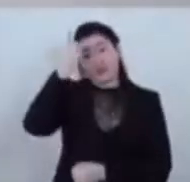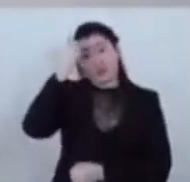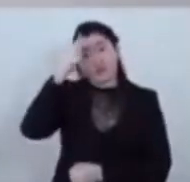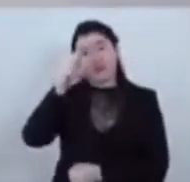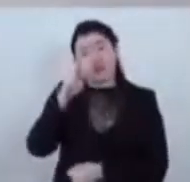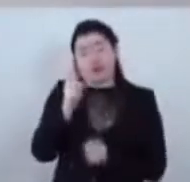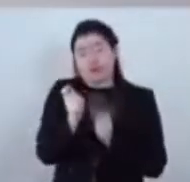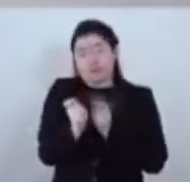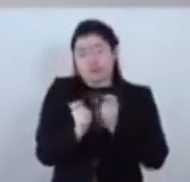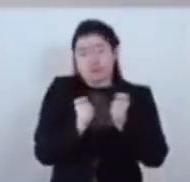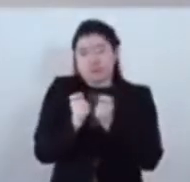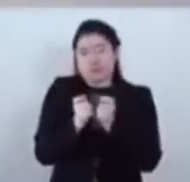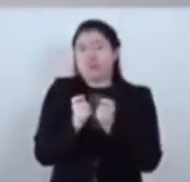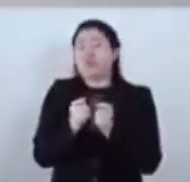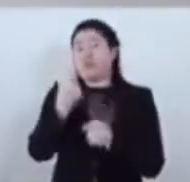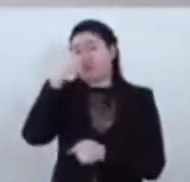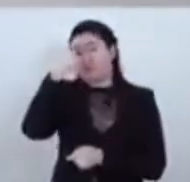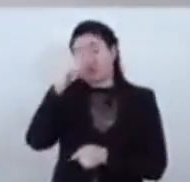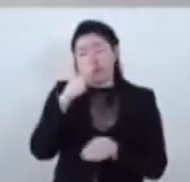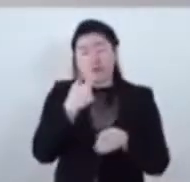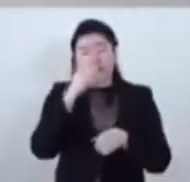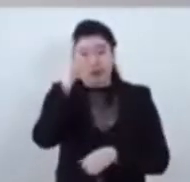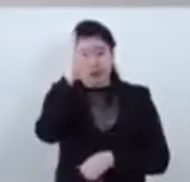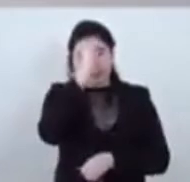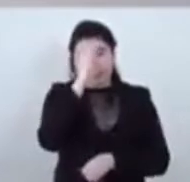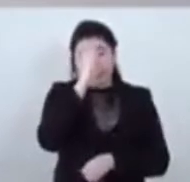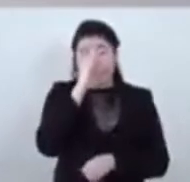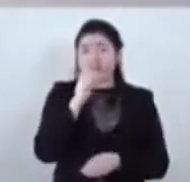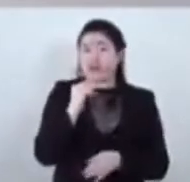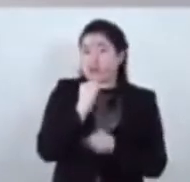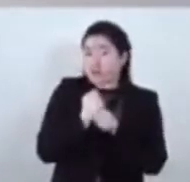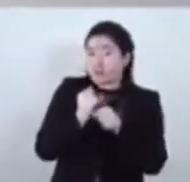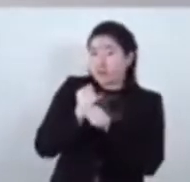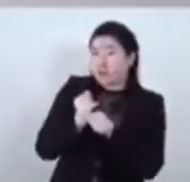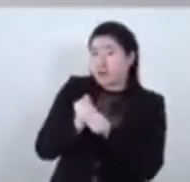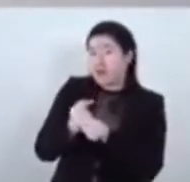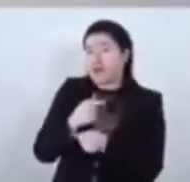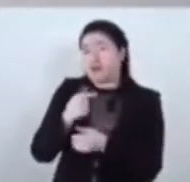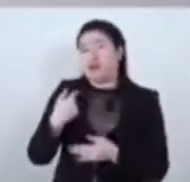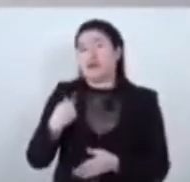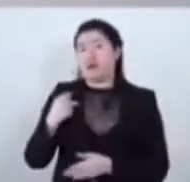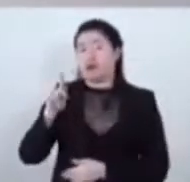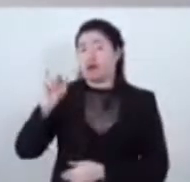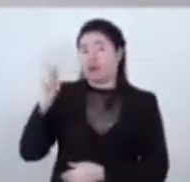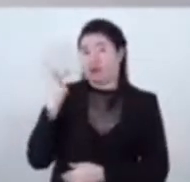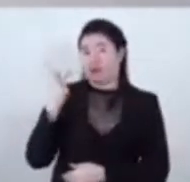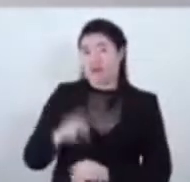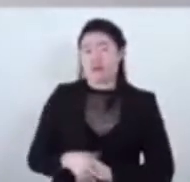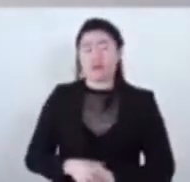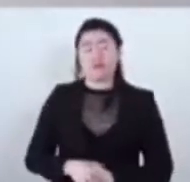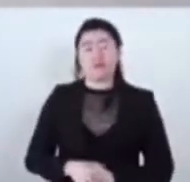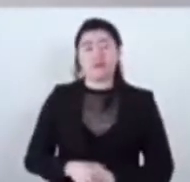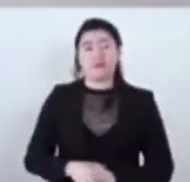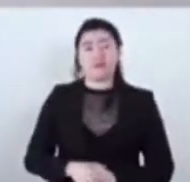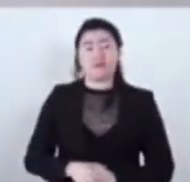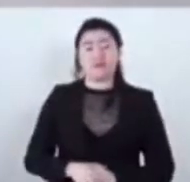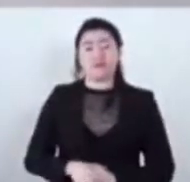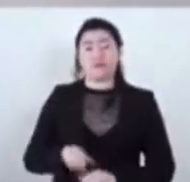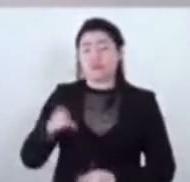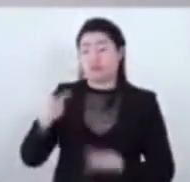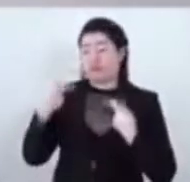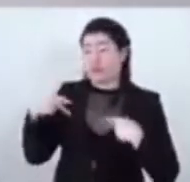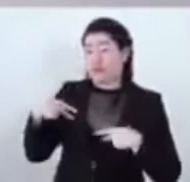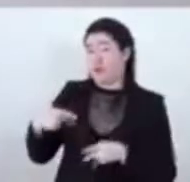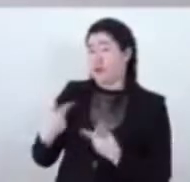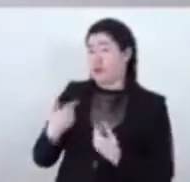control automático por el Centro de Investigación y de Estudios Avanzados del Instituto Politécnico Nacional. Especialista